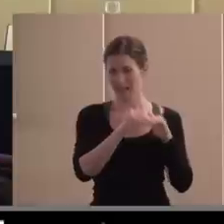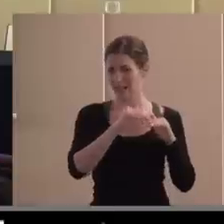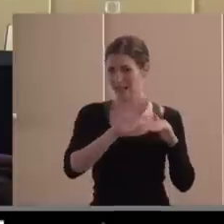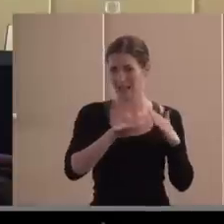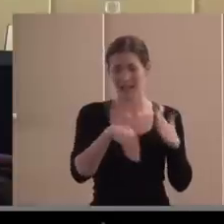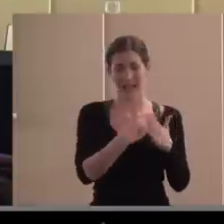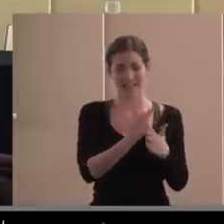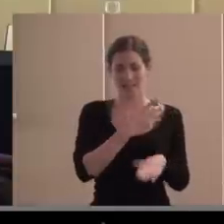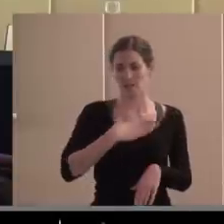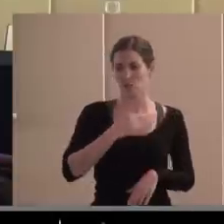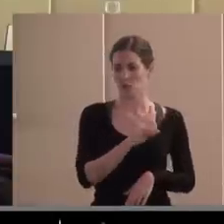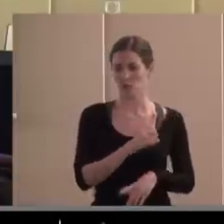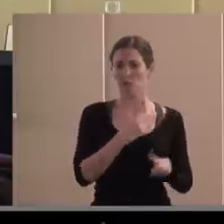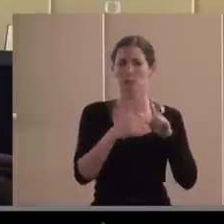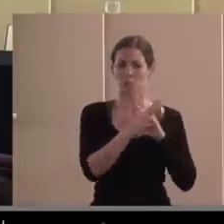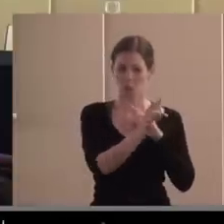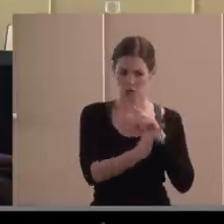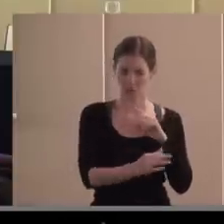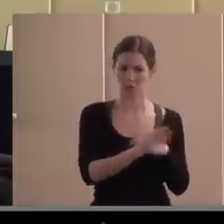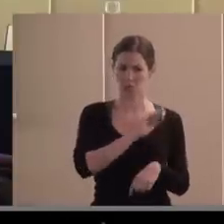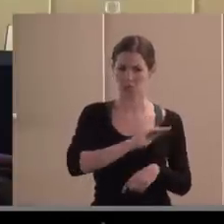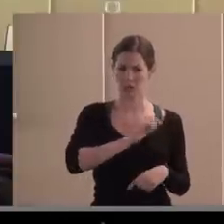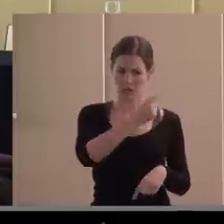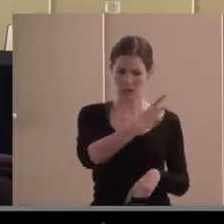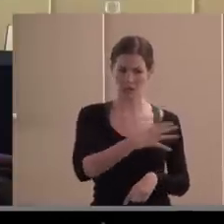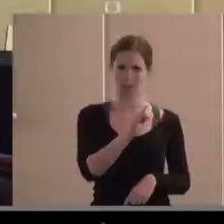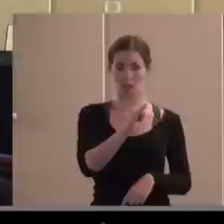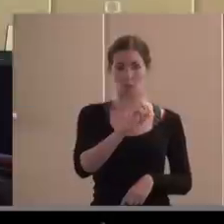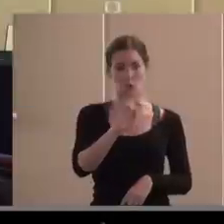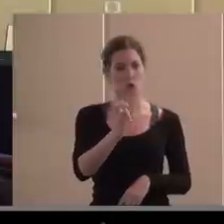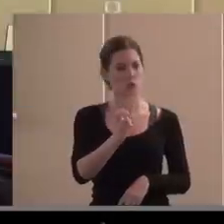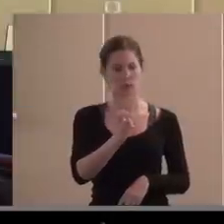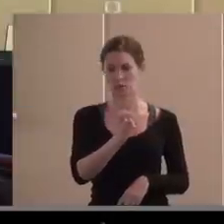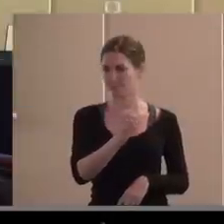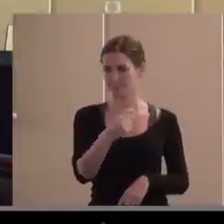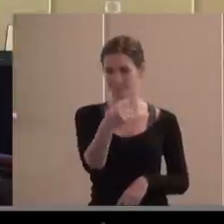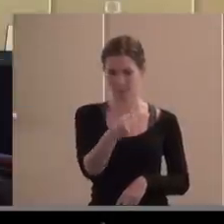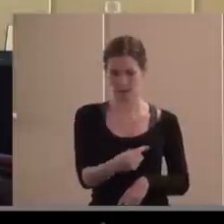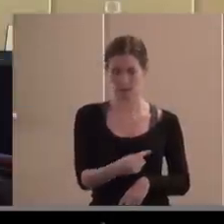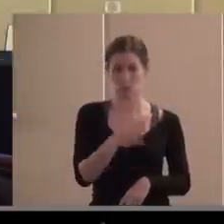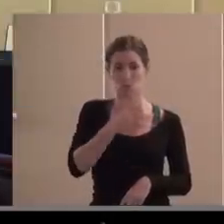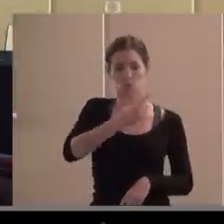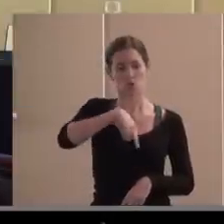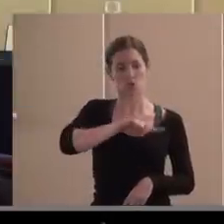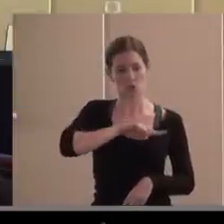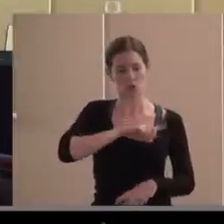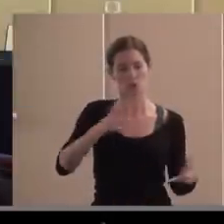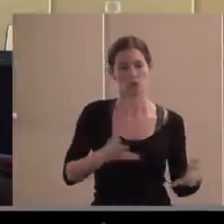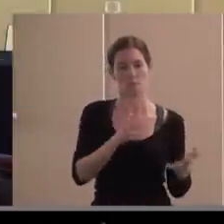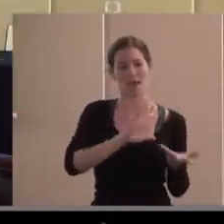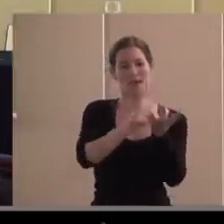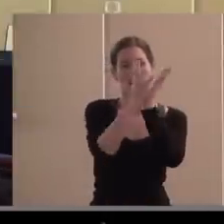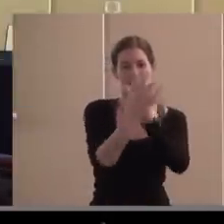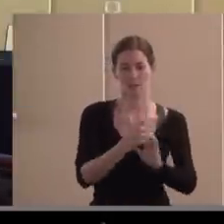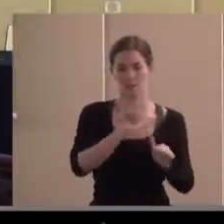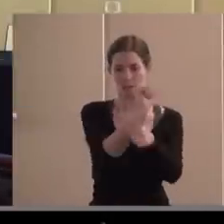positivas, pero tiene otras que no lo son, y debemos nosotros ser los impulsores de ese proceso de cambio. Creo que ese proceso de cambio,